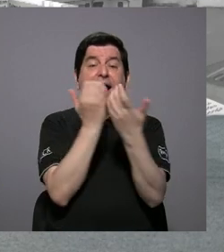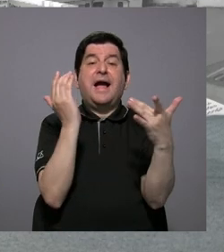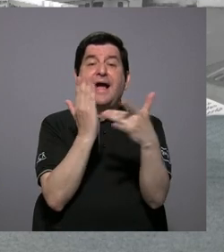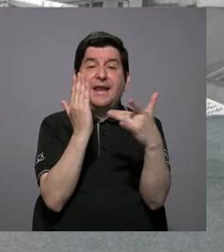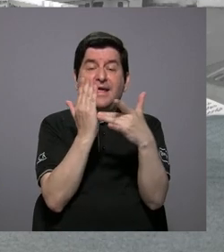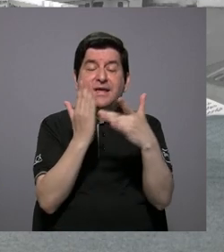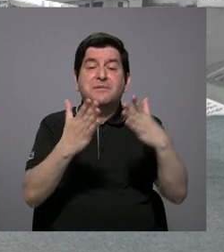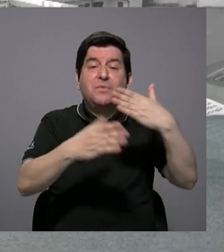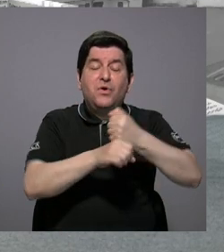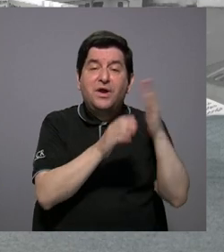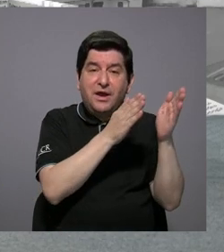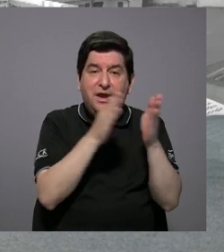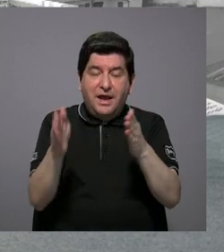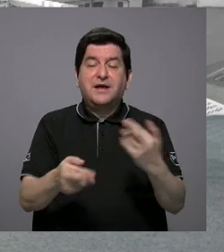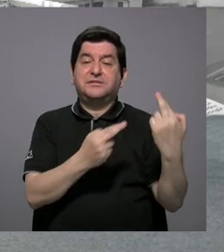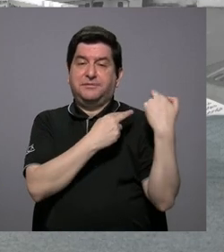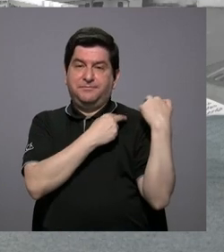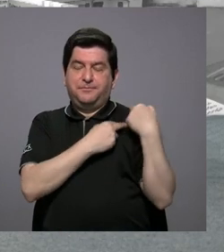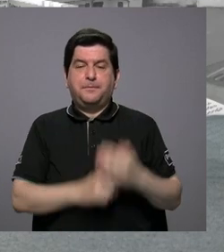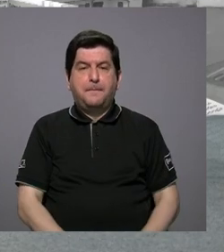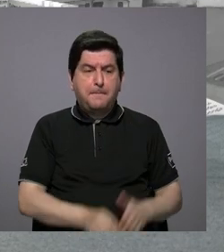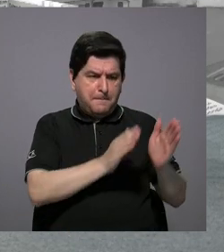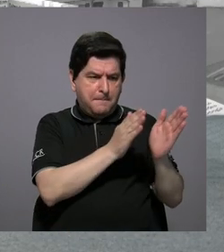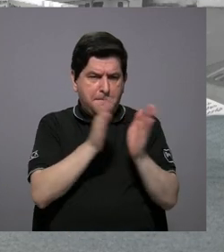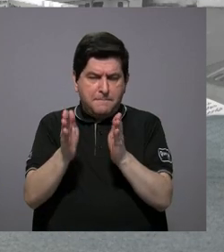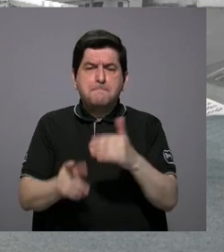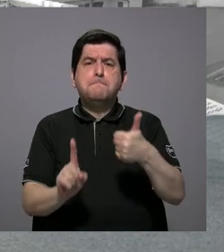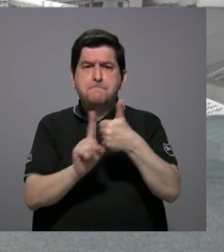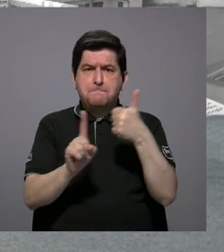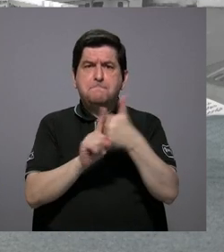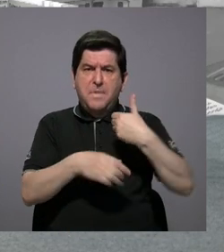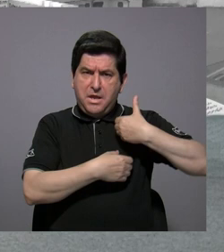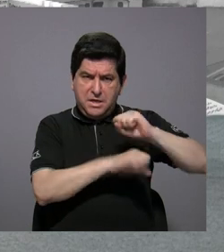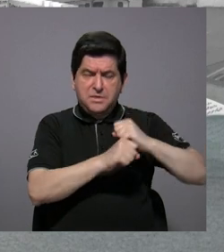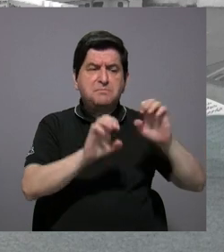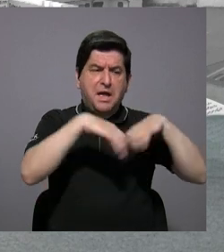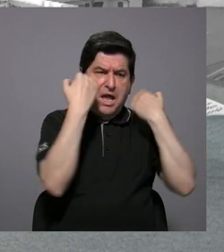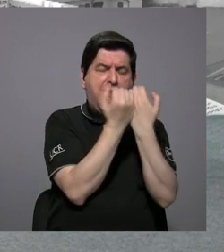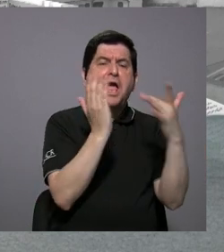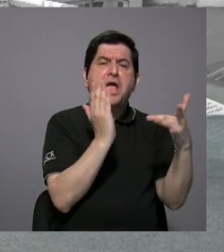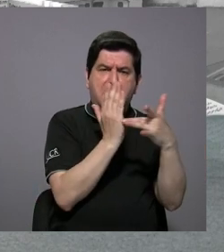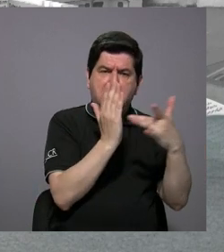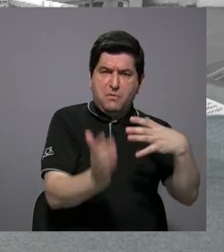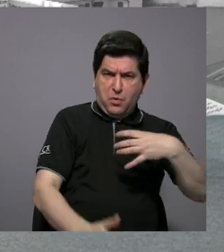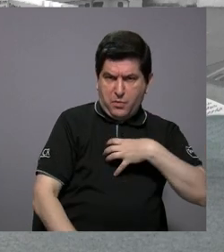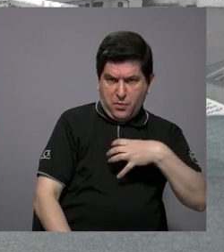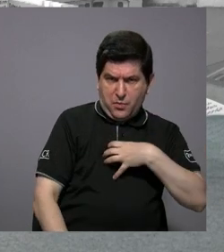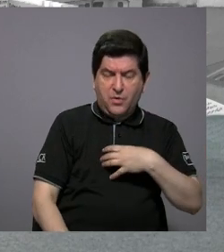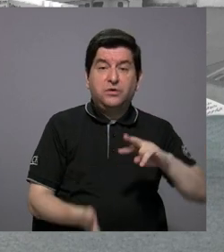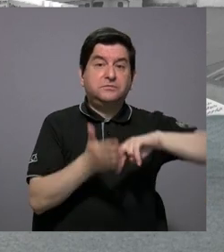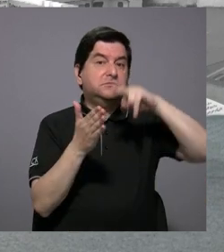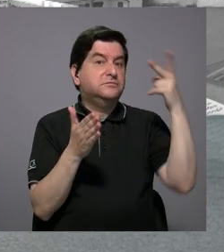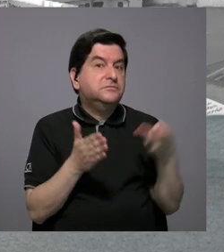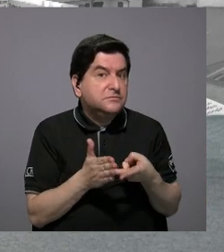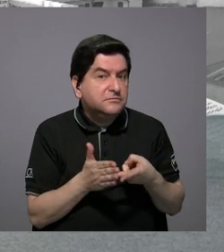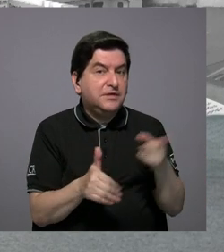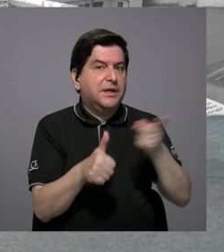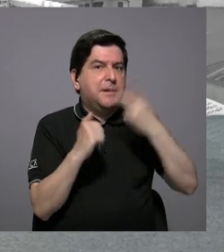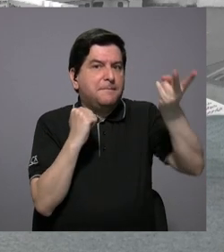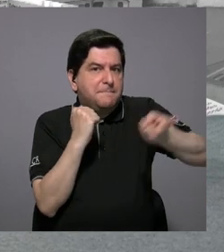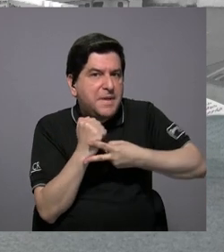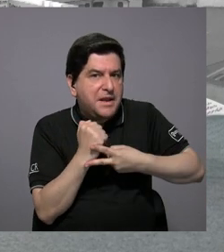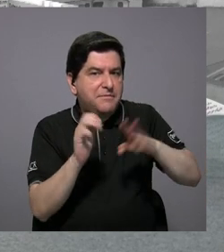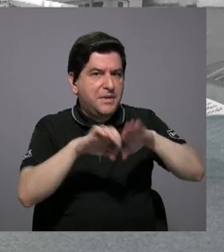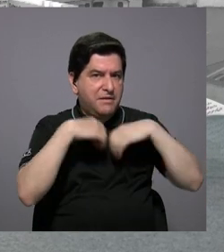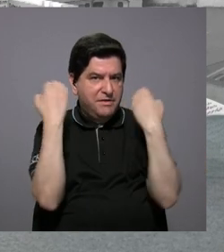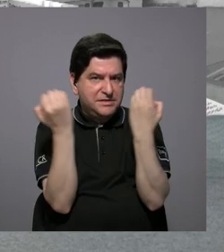que está haciendo el plan. Los planes puede hacerlo la propia municipalidad con su equipo técnico, lo que implica que si es la primera vez el